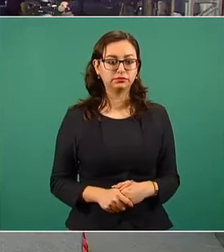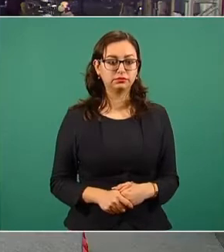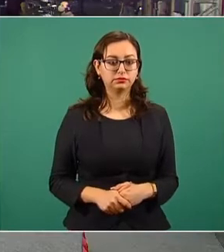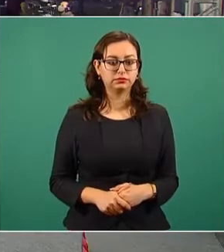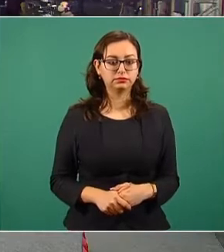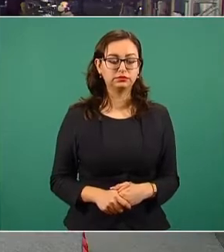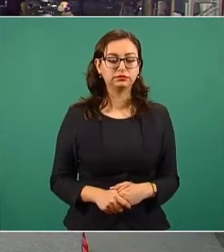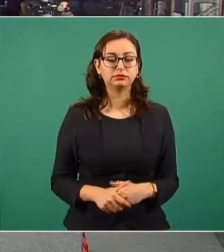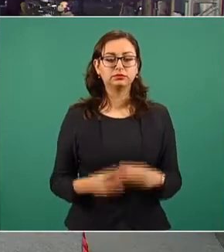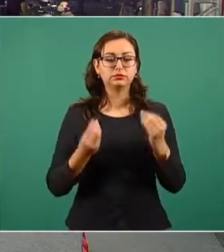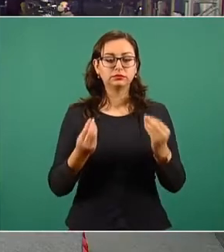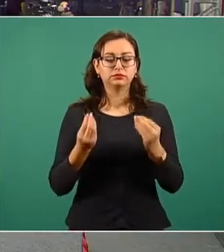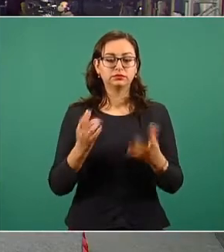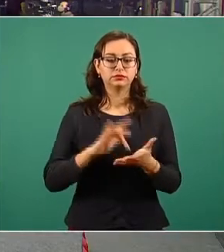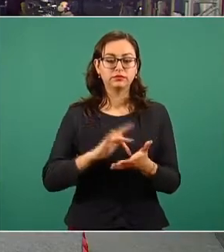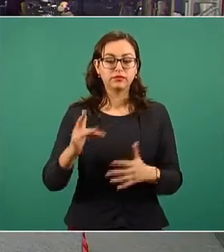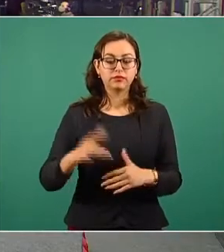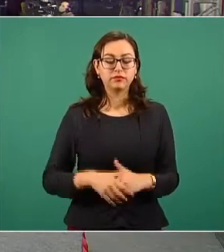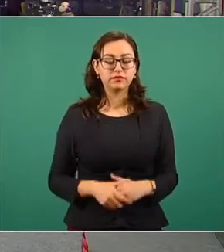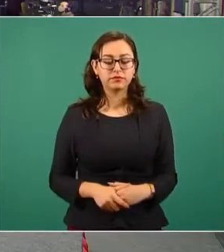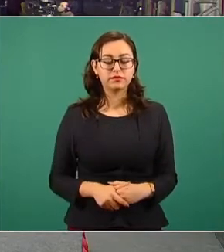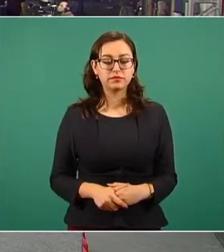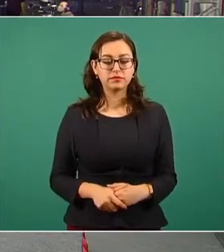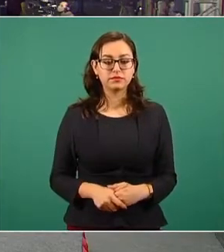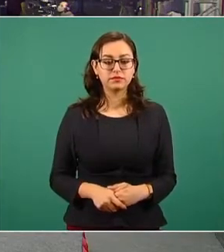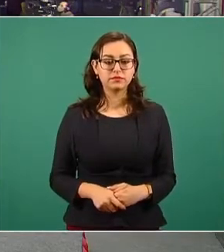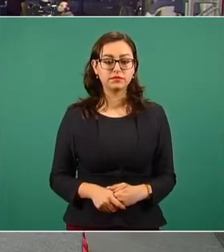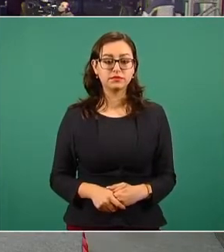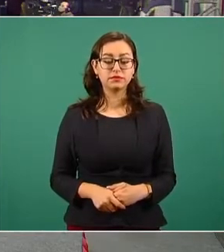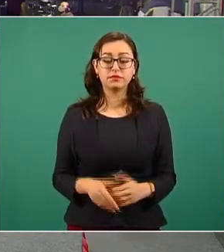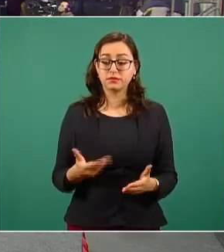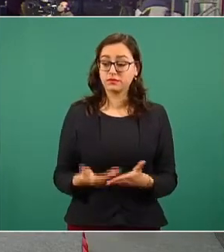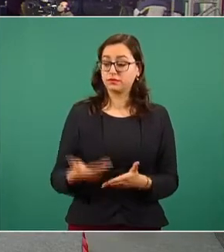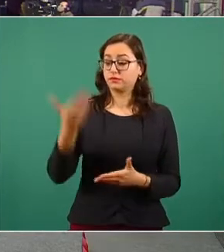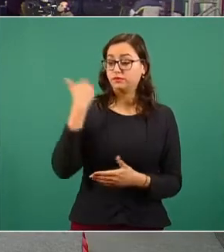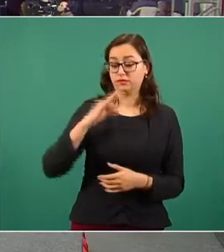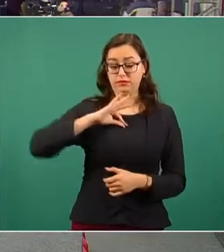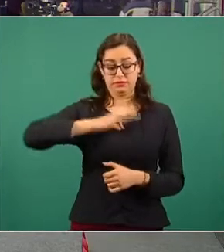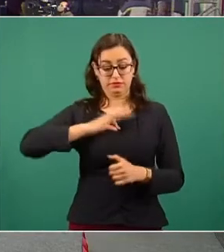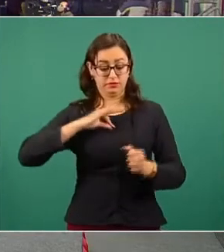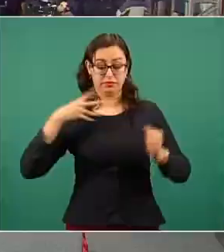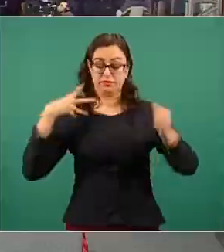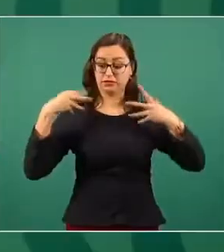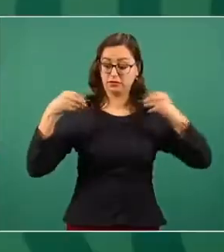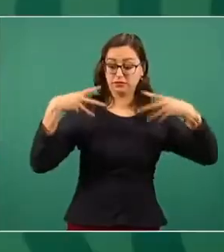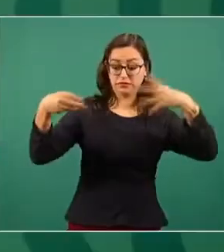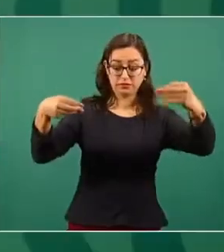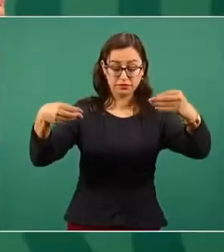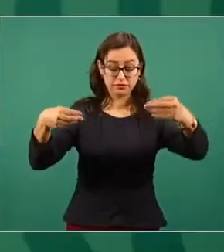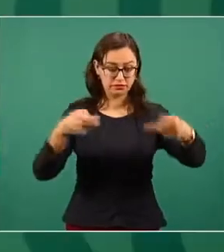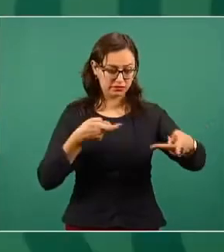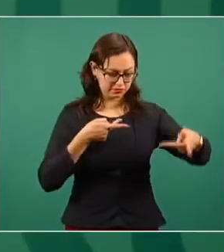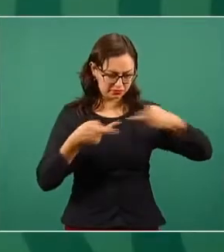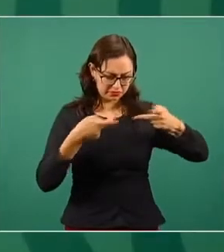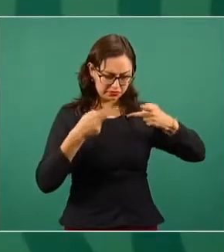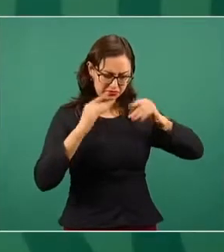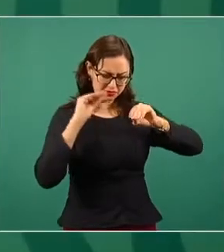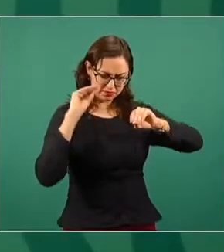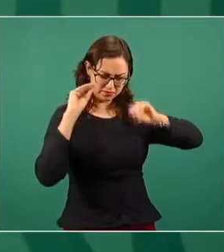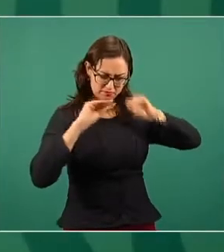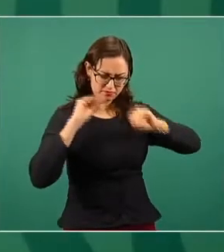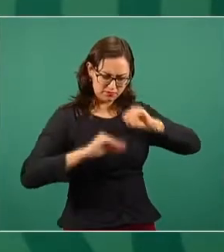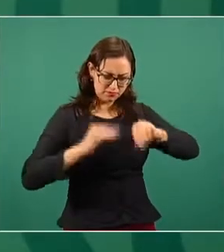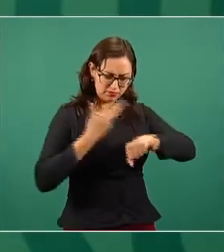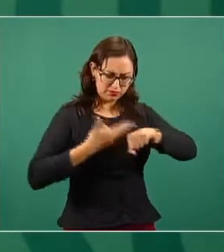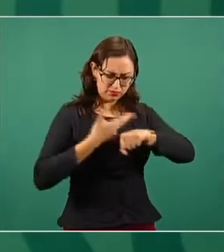Sí, muchas gracias. Desde el inicio de la pandemia la estrategia en México, el Plan para la